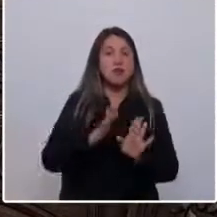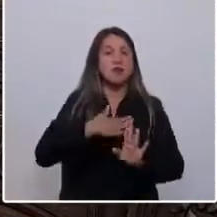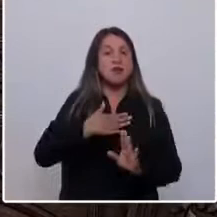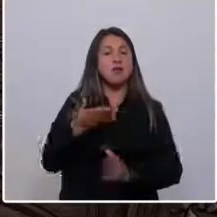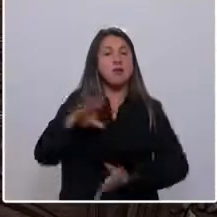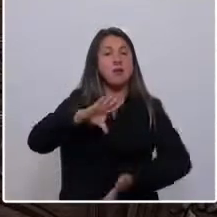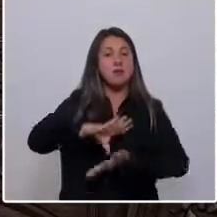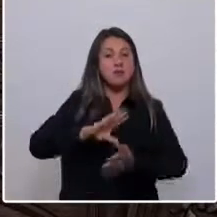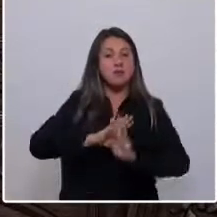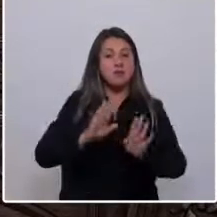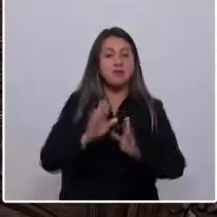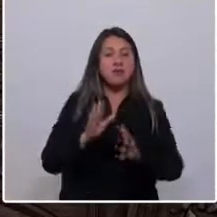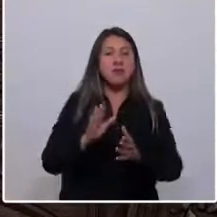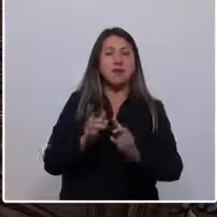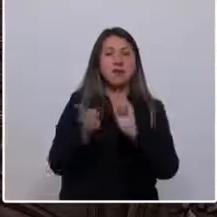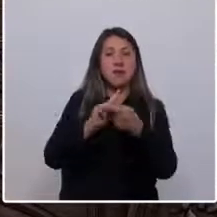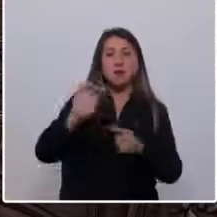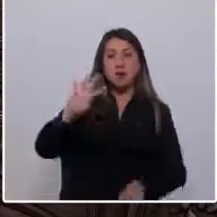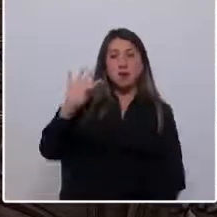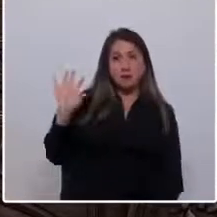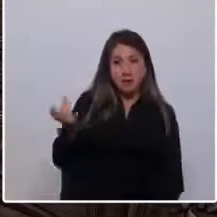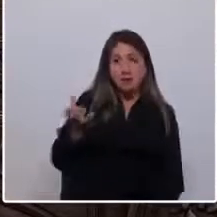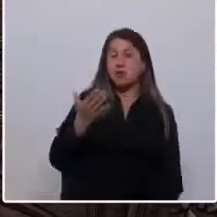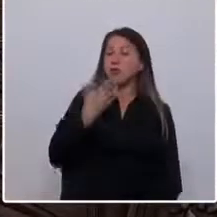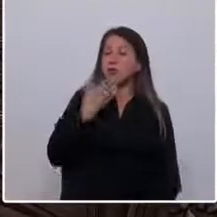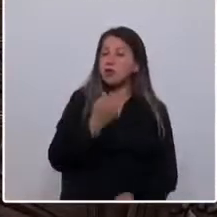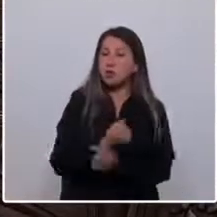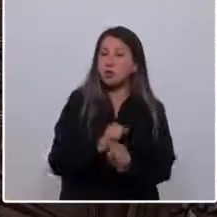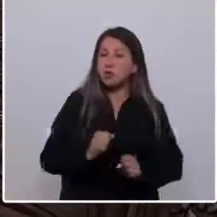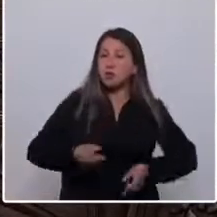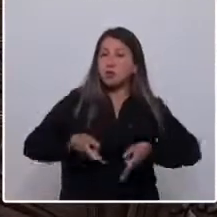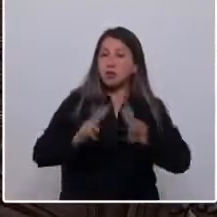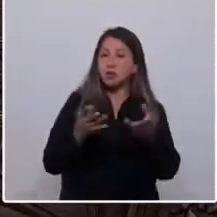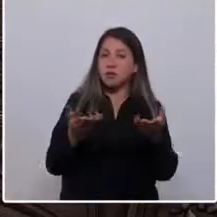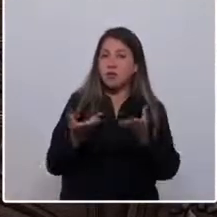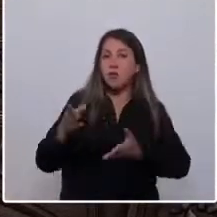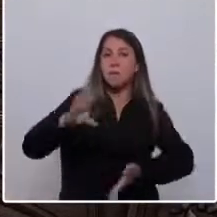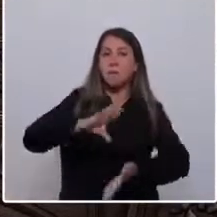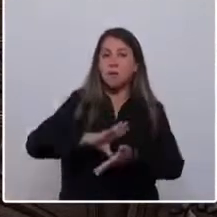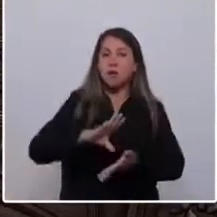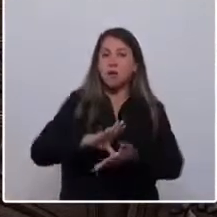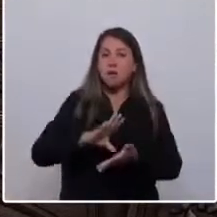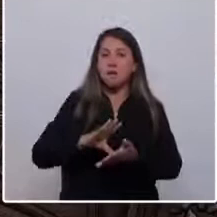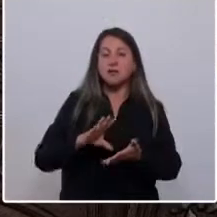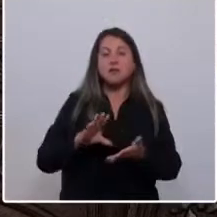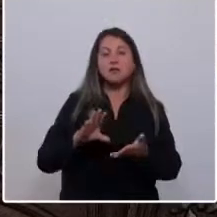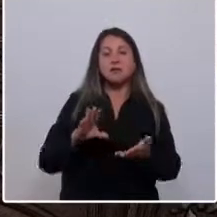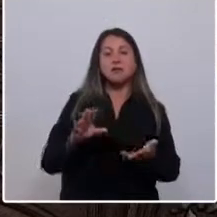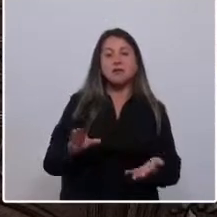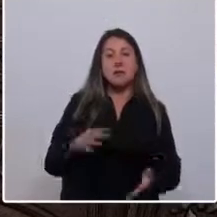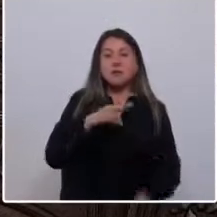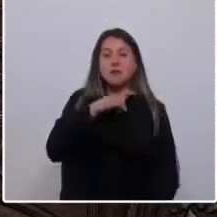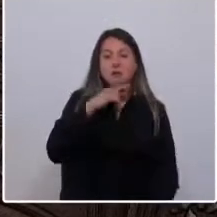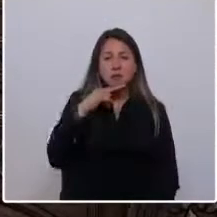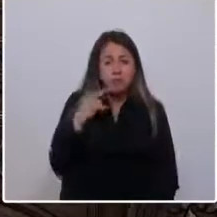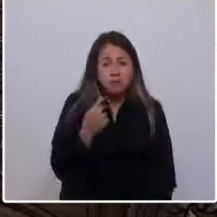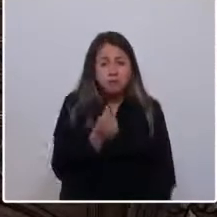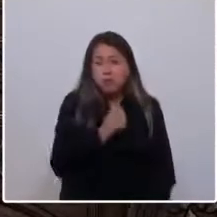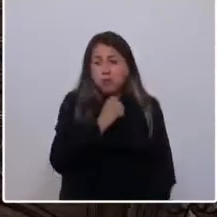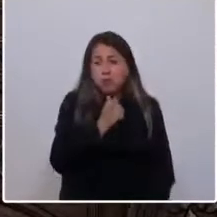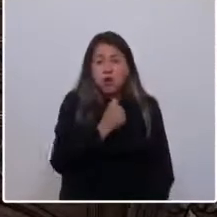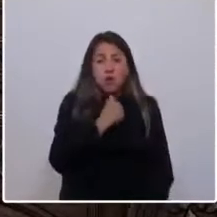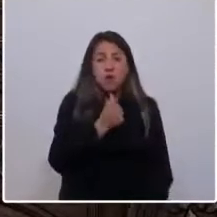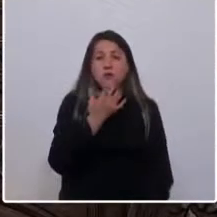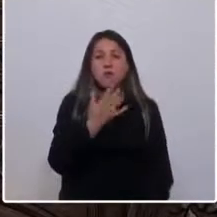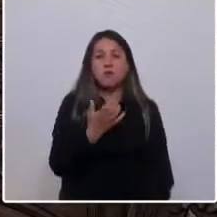devastado por el cambio climático, pero tampoco podemos permitir un país que esté sumido en la miseria por no saber explotar en